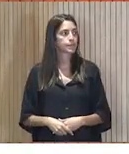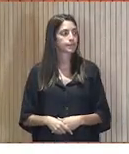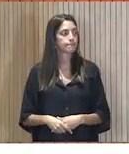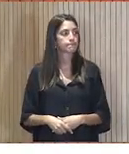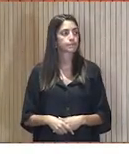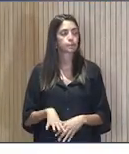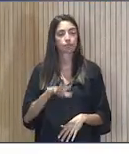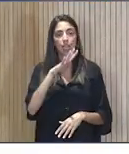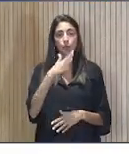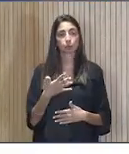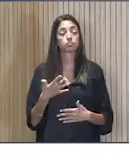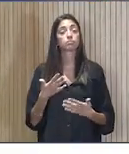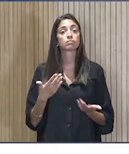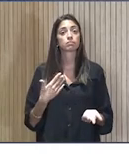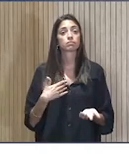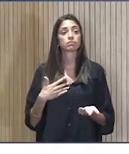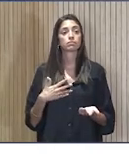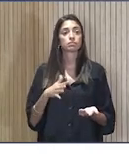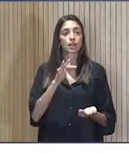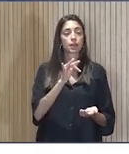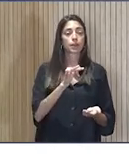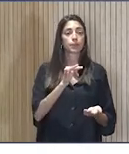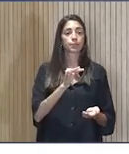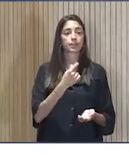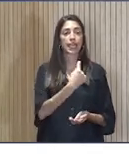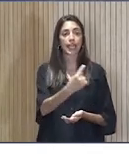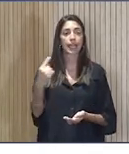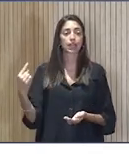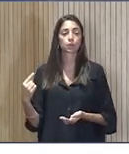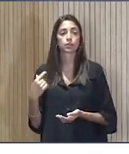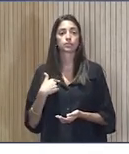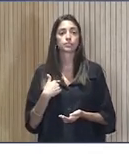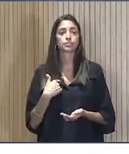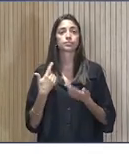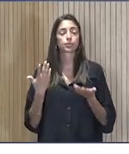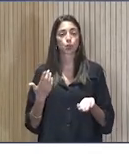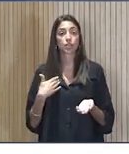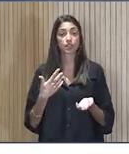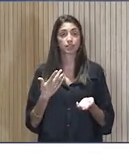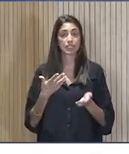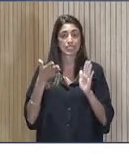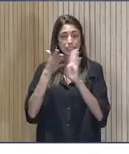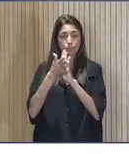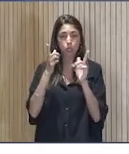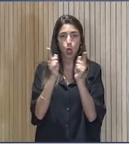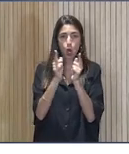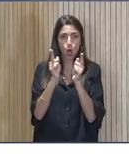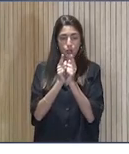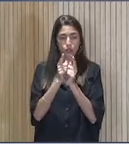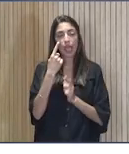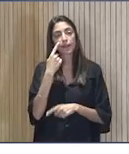Voy dando paso a los diez y, si me permitís, hago cuatro líneas de cada uno para quien no sepa quiénes sois.